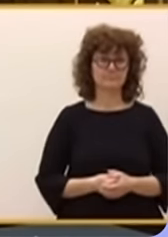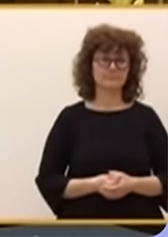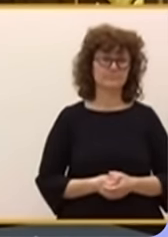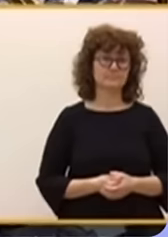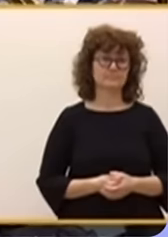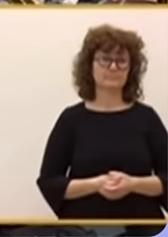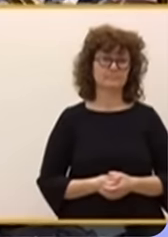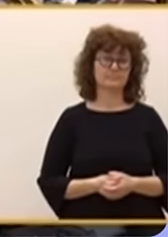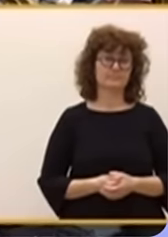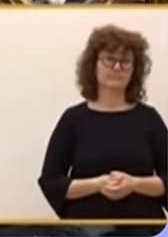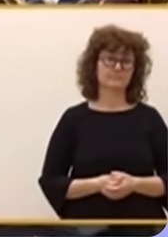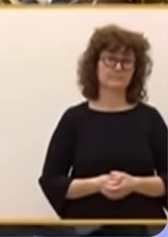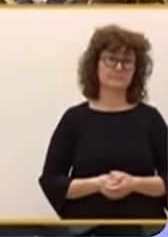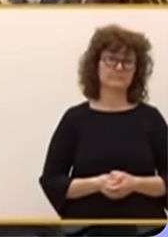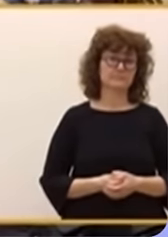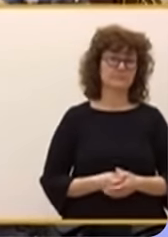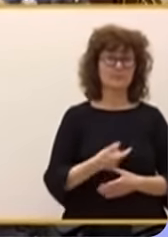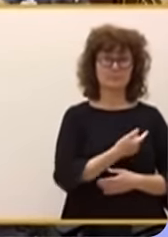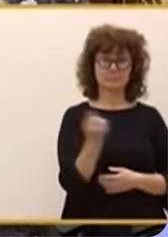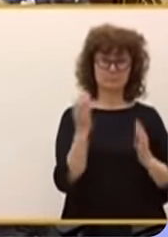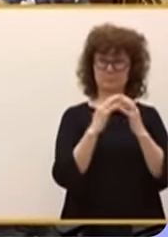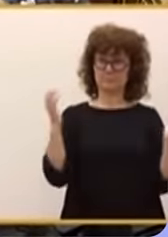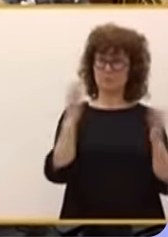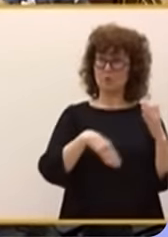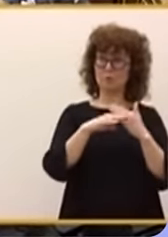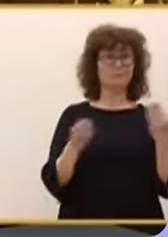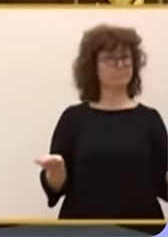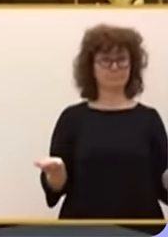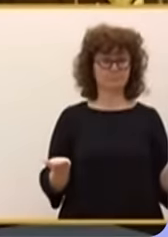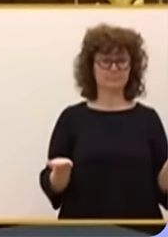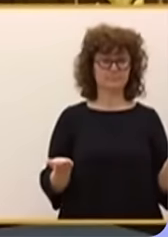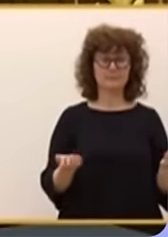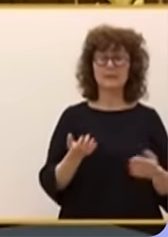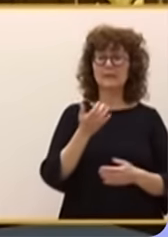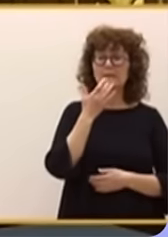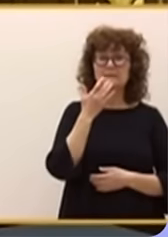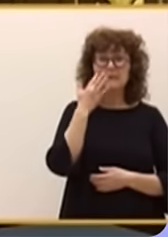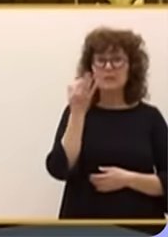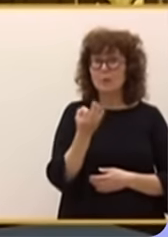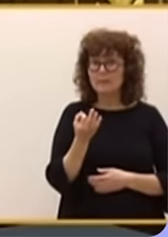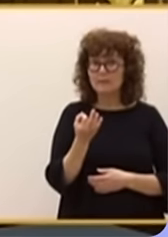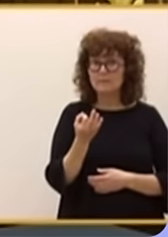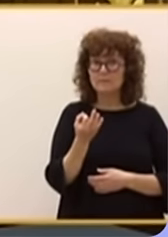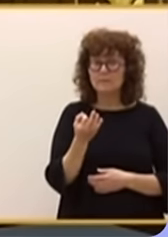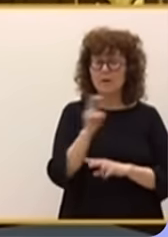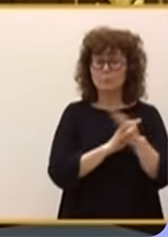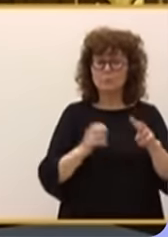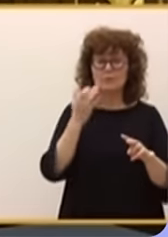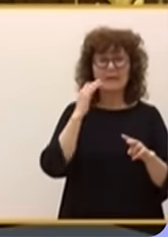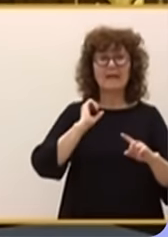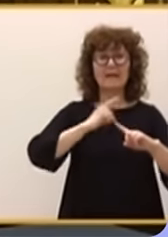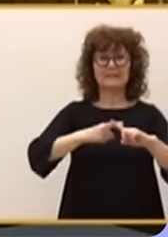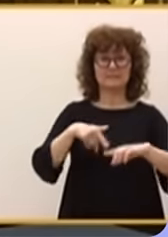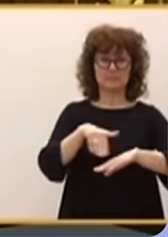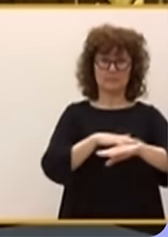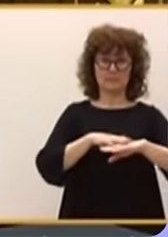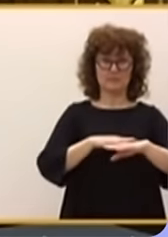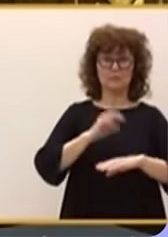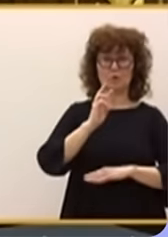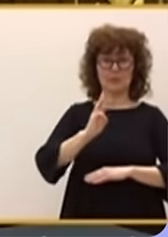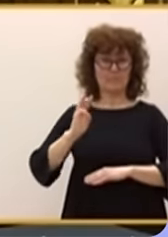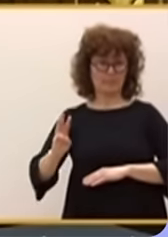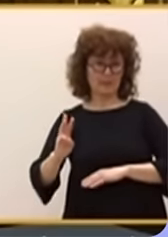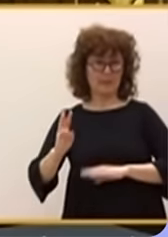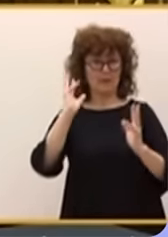No todos somos iguales. No todos somos iguales. Y si no me creen, cuenten el número de exministros populares procesados y condenados por corrupción y